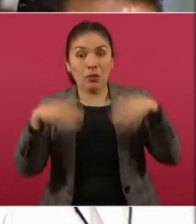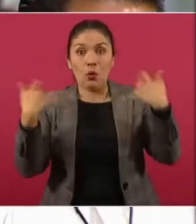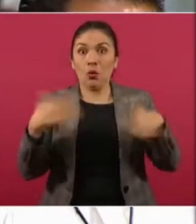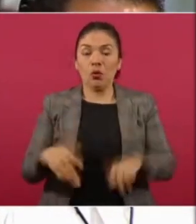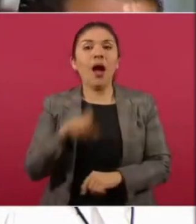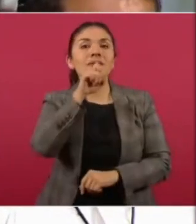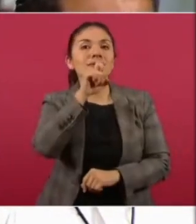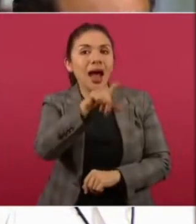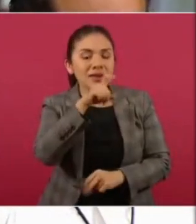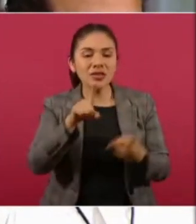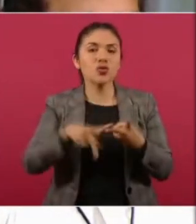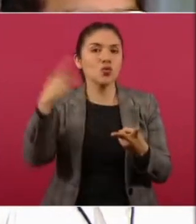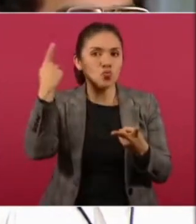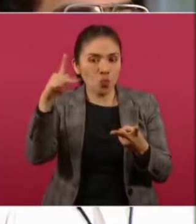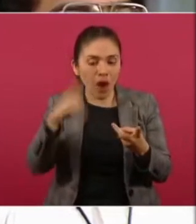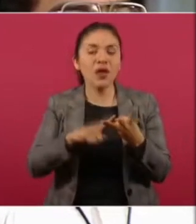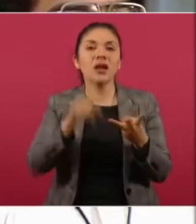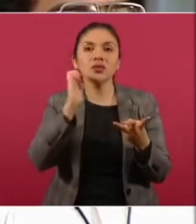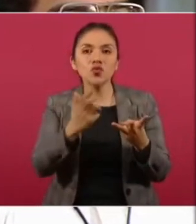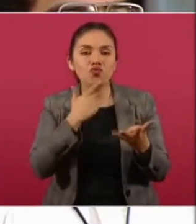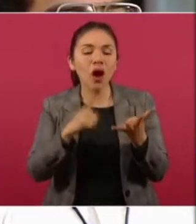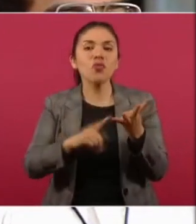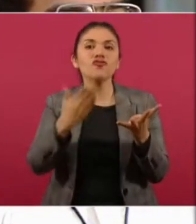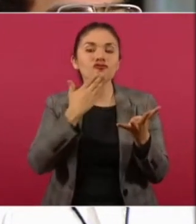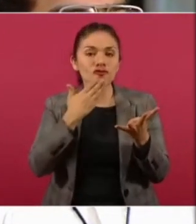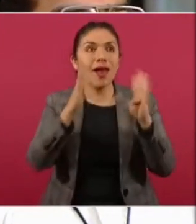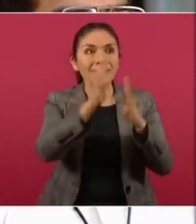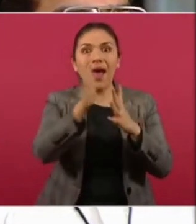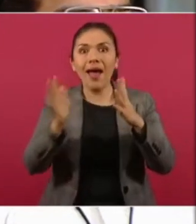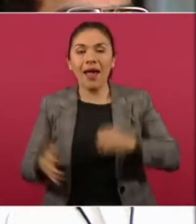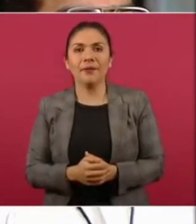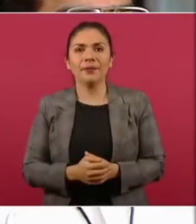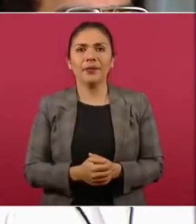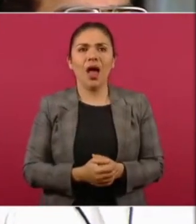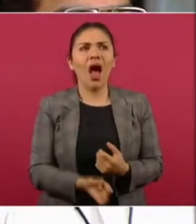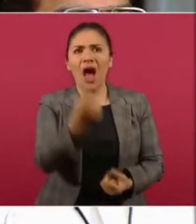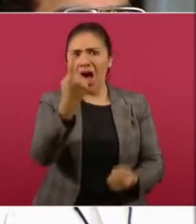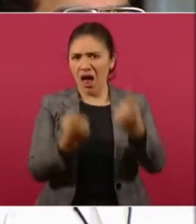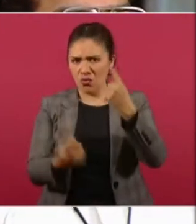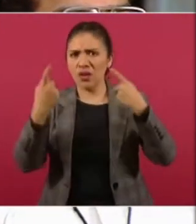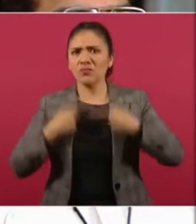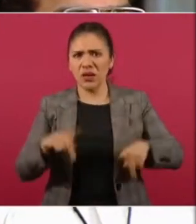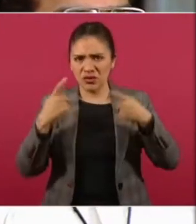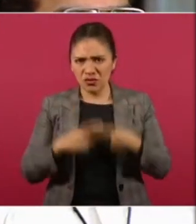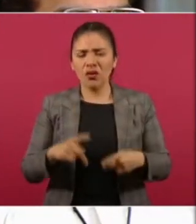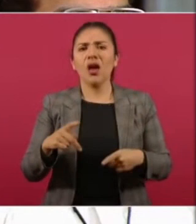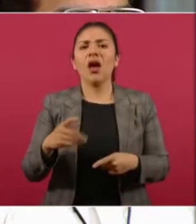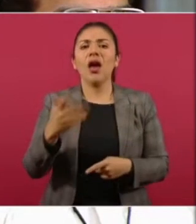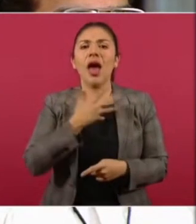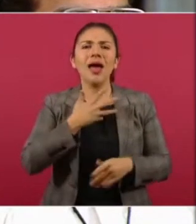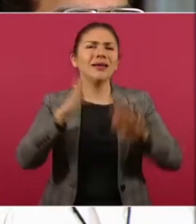Jalisco, en Puebla, en Chihuahua y en Sonora. Algunos actores, algunas personas que tienen